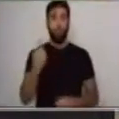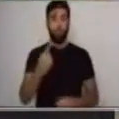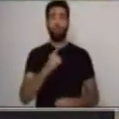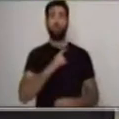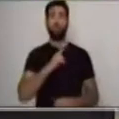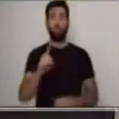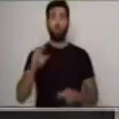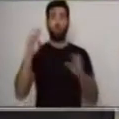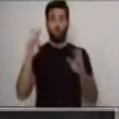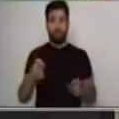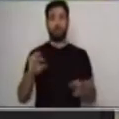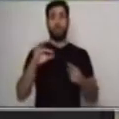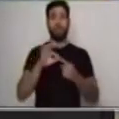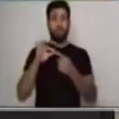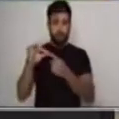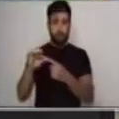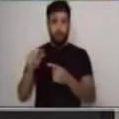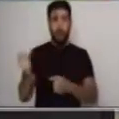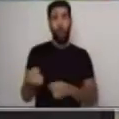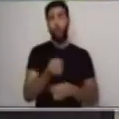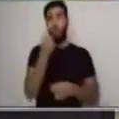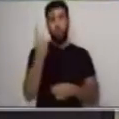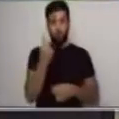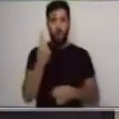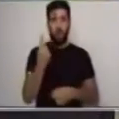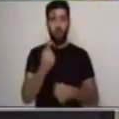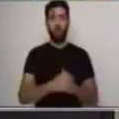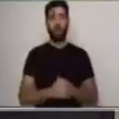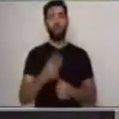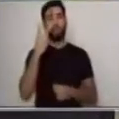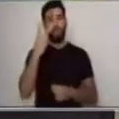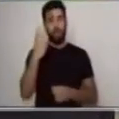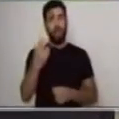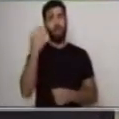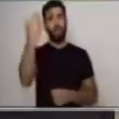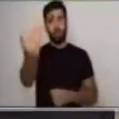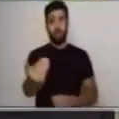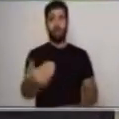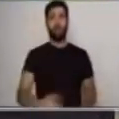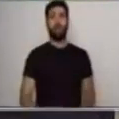especiales, únicos y fenomenales. Hasta la próxima.